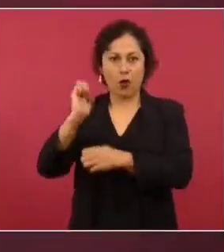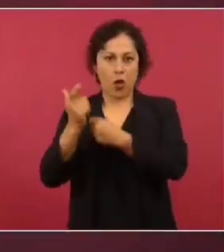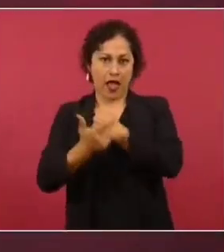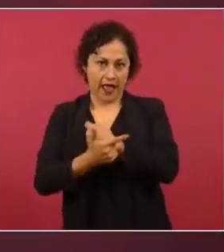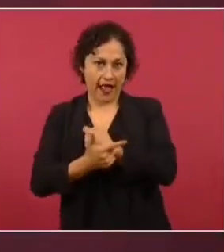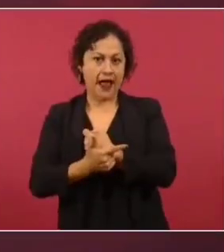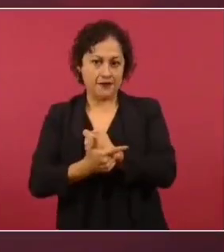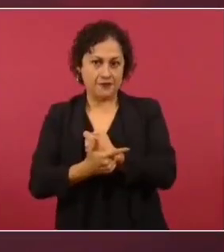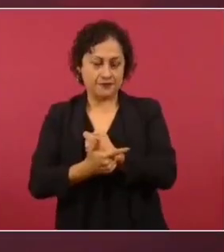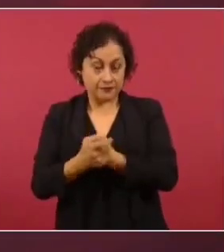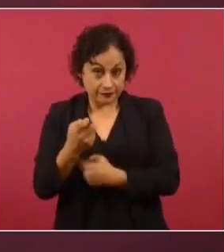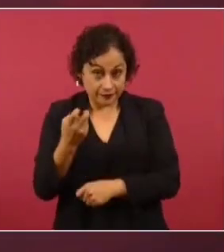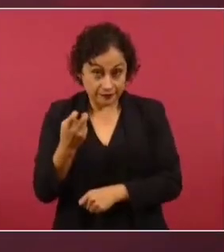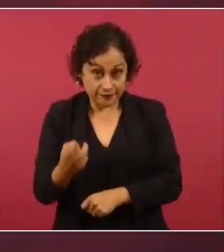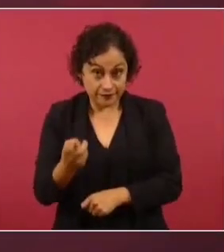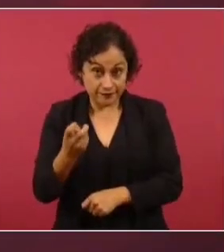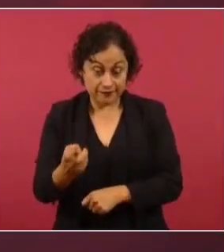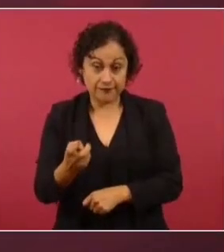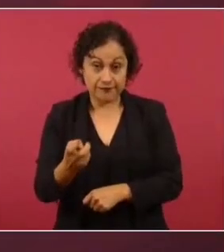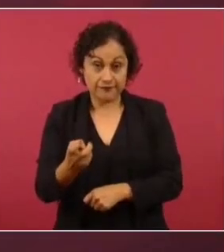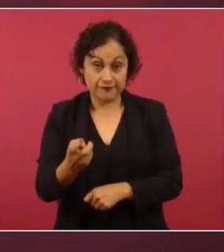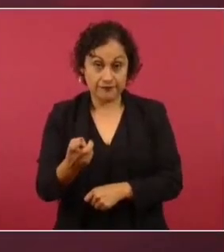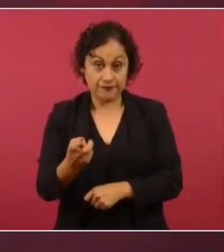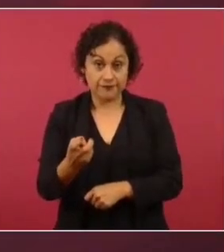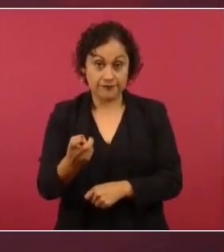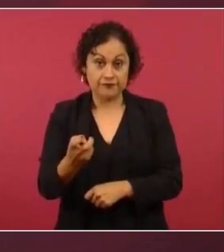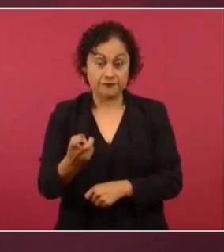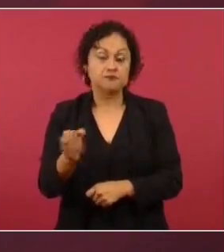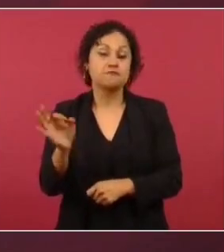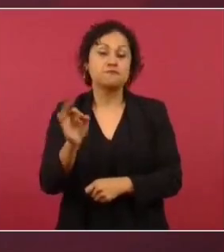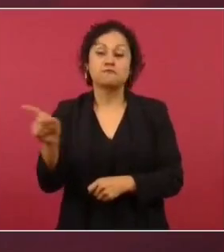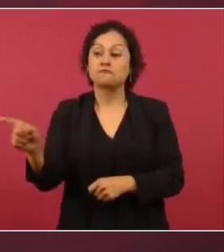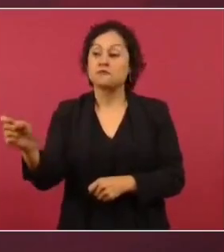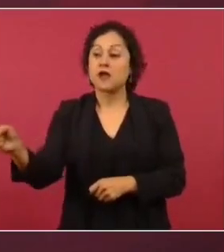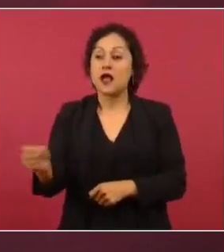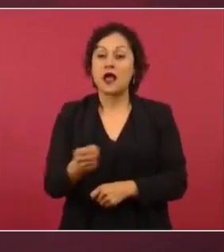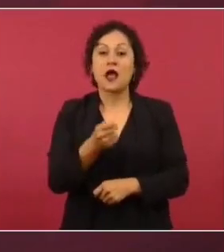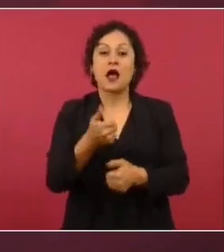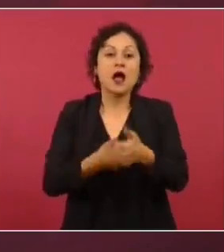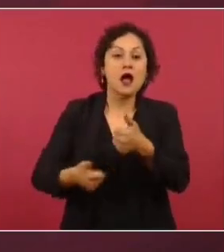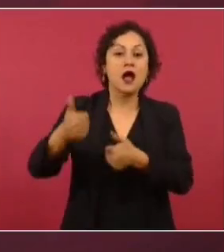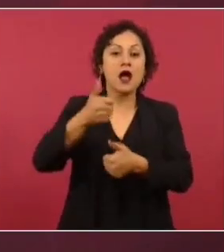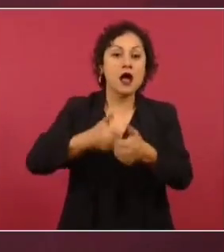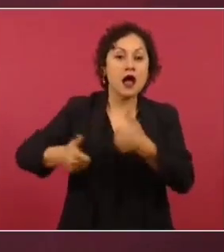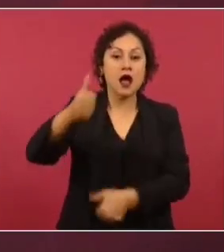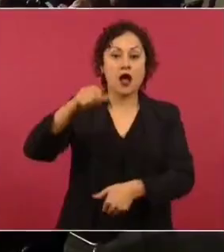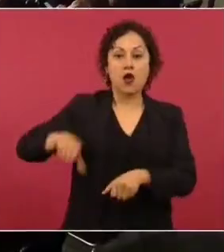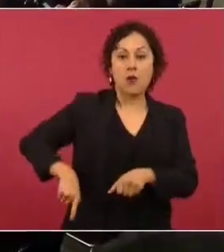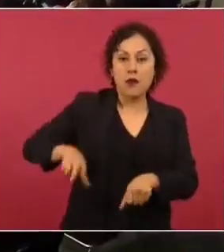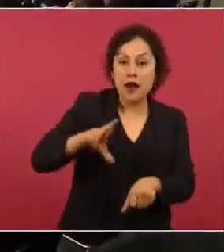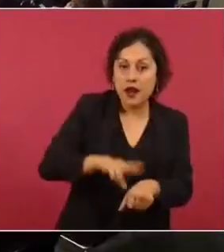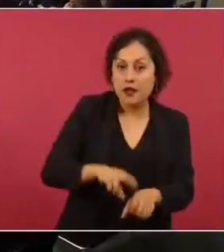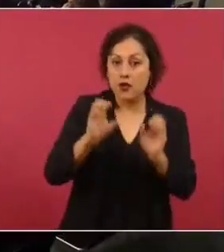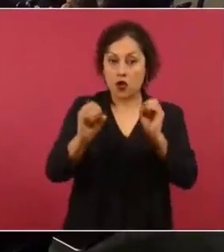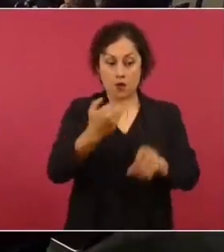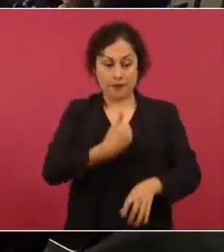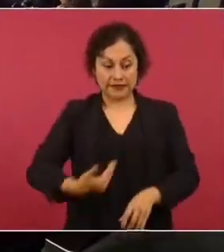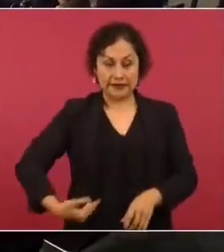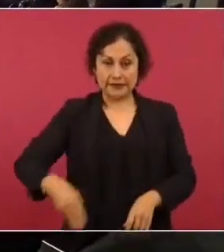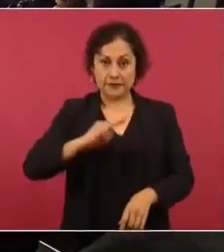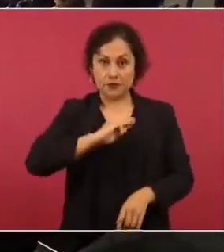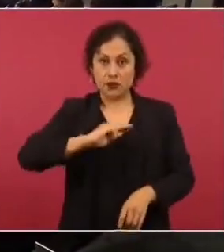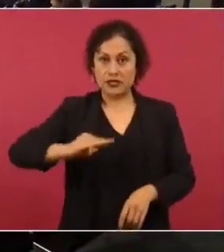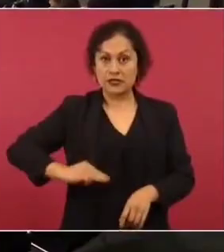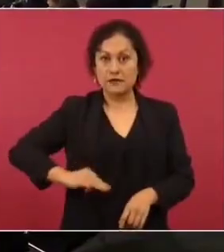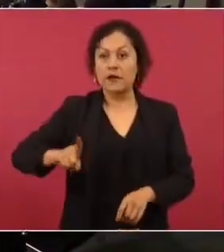hubiesen llegado a los cargos de gobernador, de presidente municipal. Todo eso